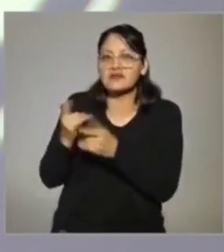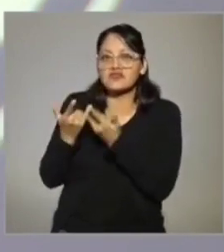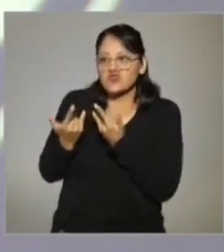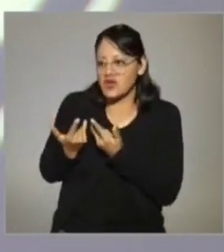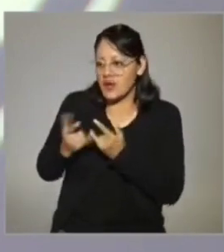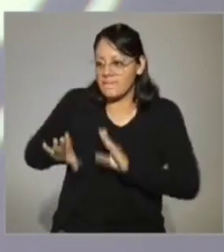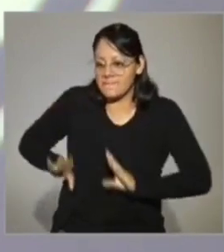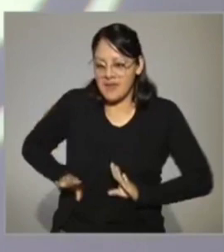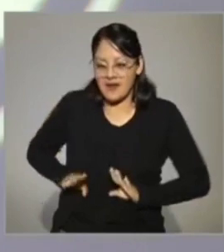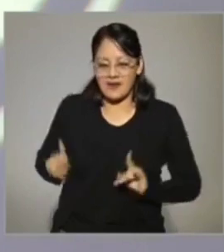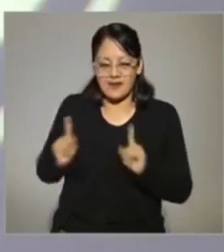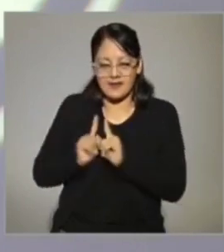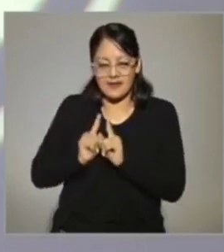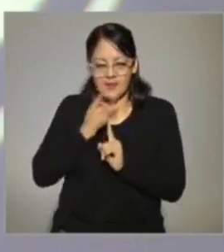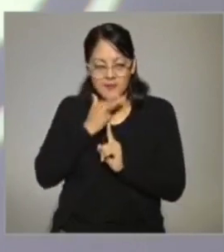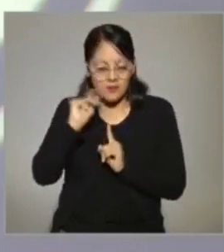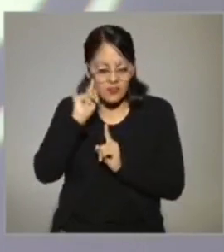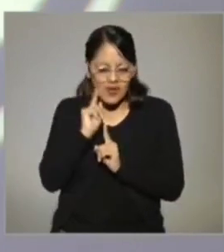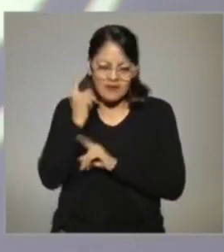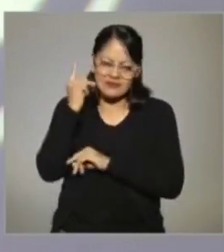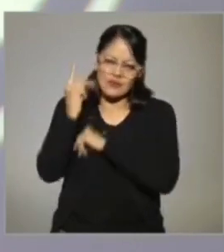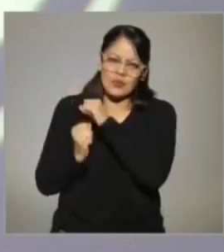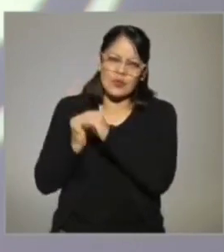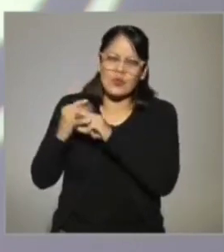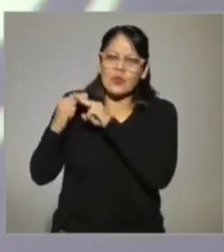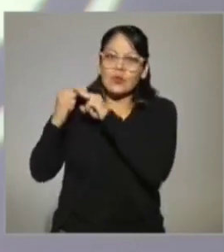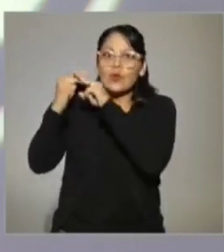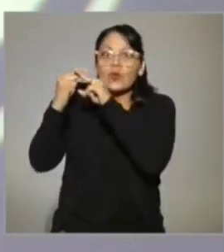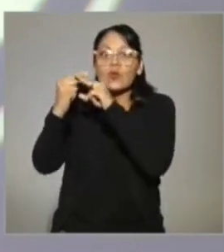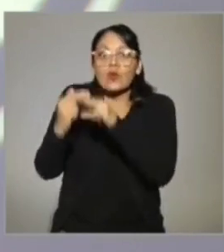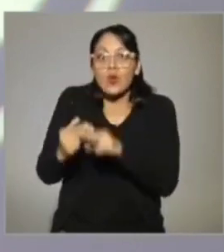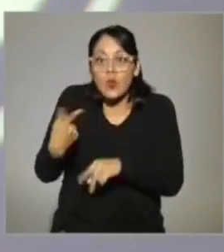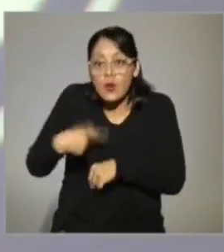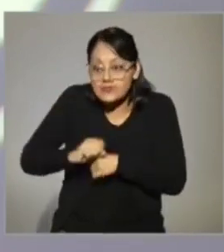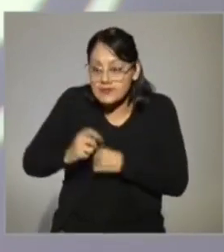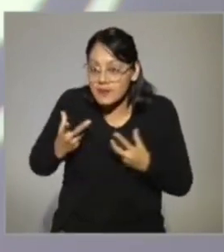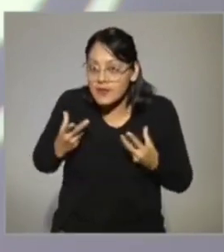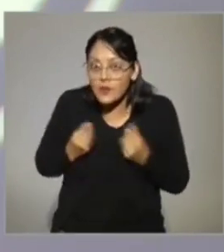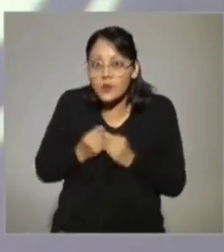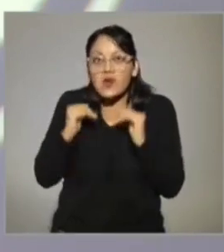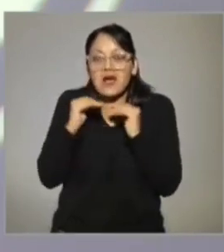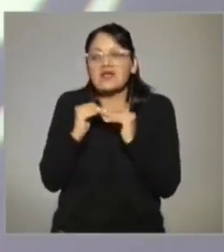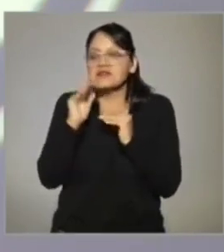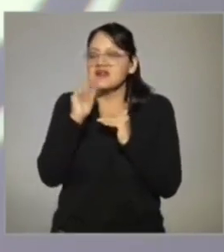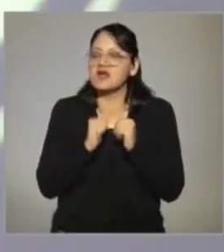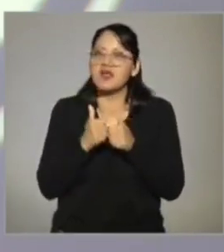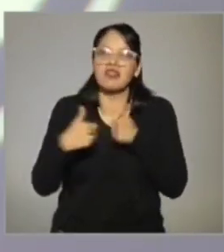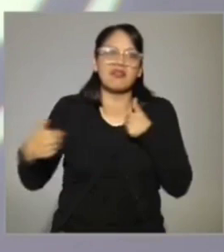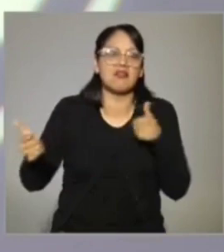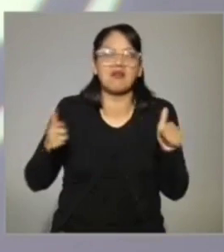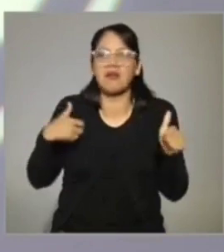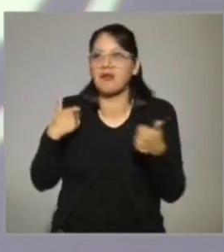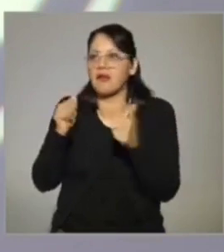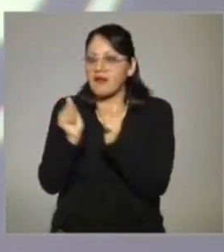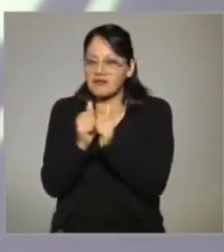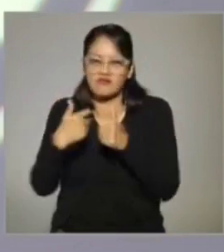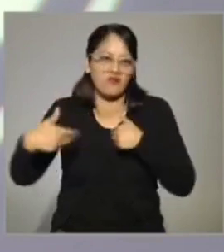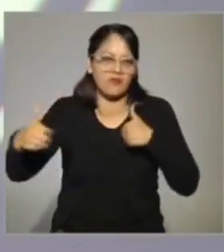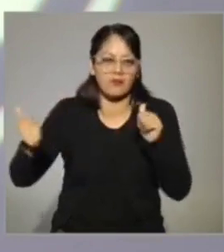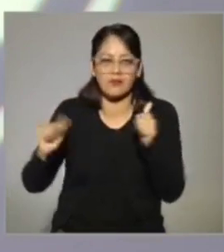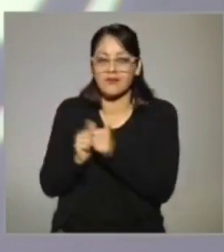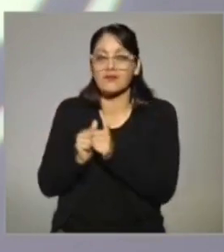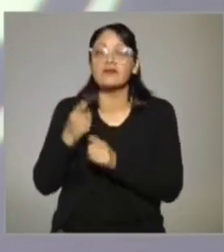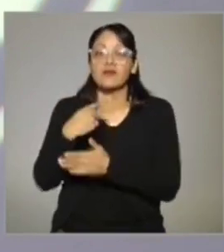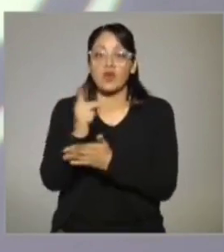pareja. Parejas que llevaban mucho tiempo de casados, pero que nunca habían estado más de una semana juntas en la casa. Y entonces, capítulo, capítulo, programa,